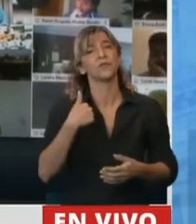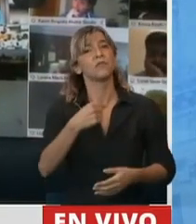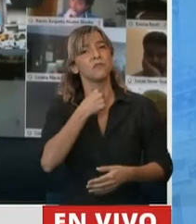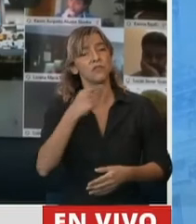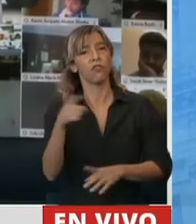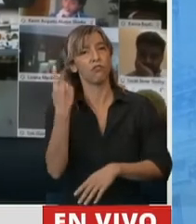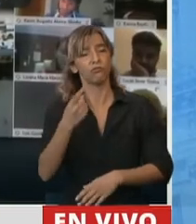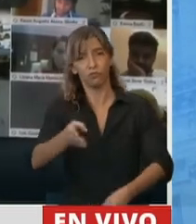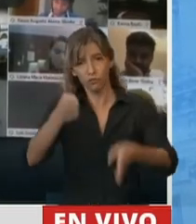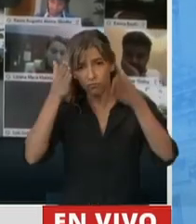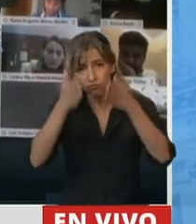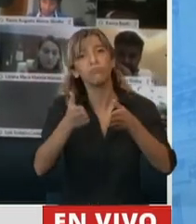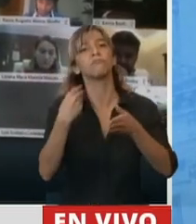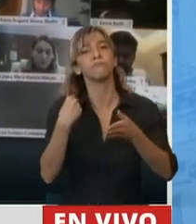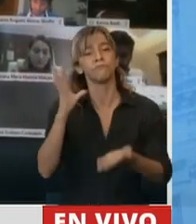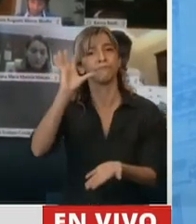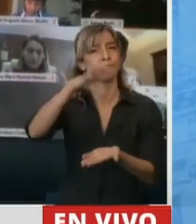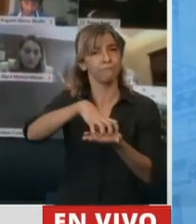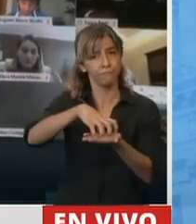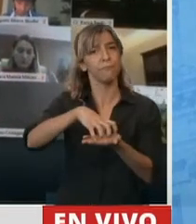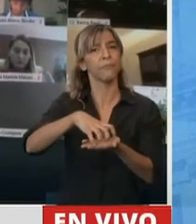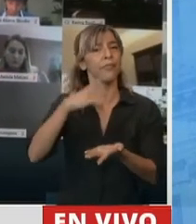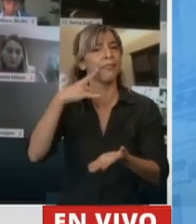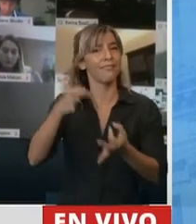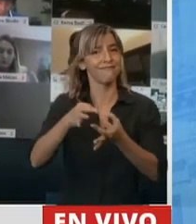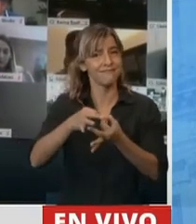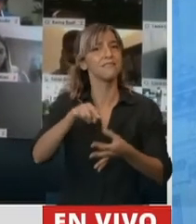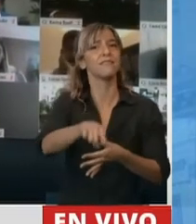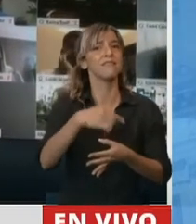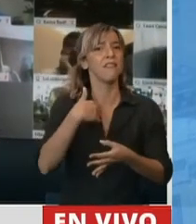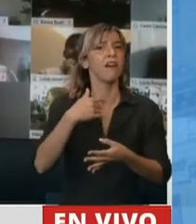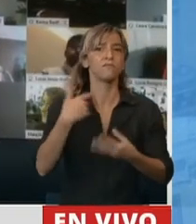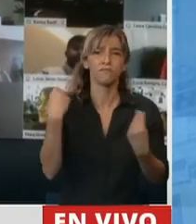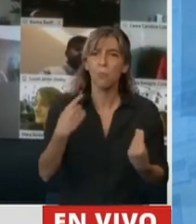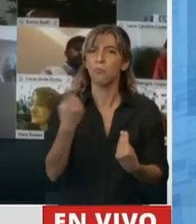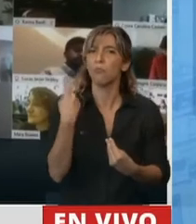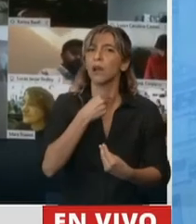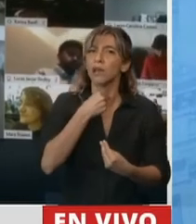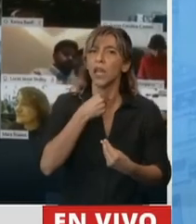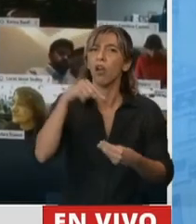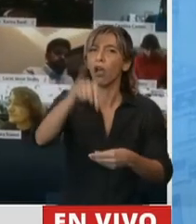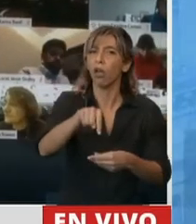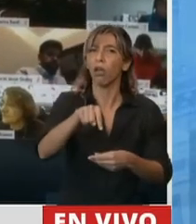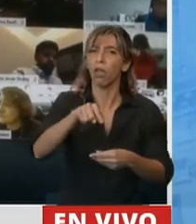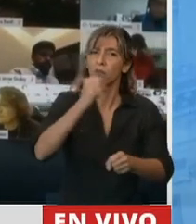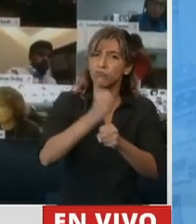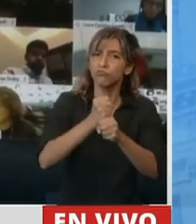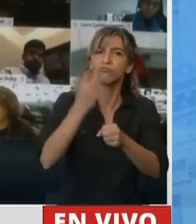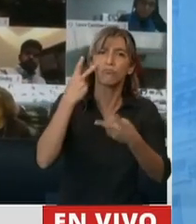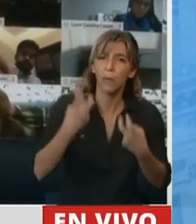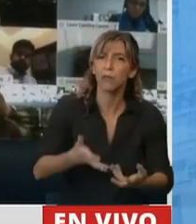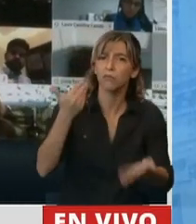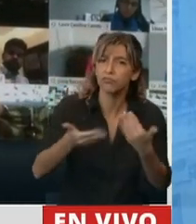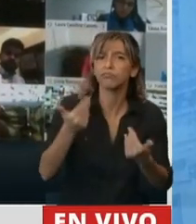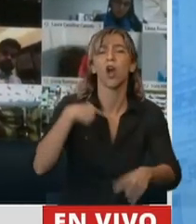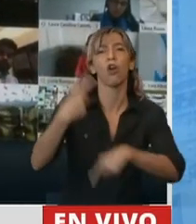que a partir de ahora y para siempre podamos lograr que el tema malvinas a política de